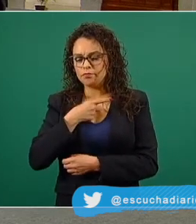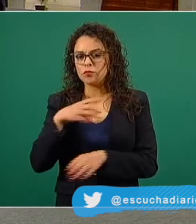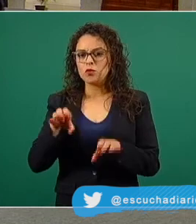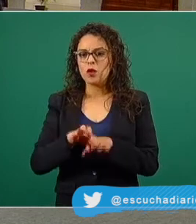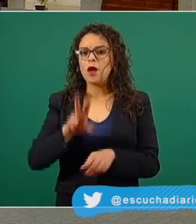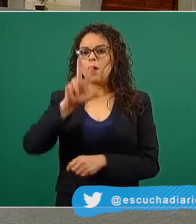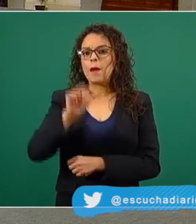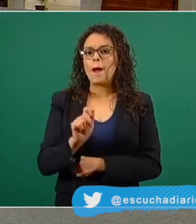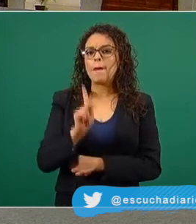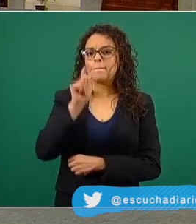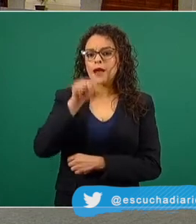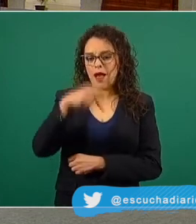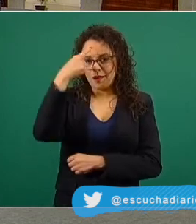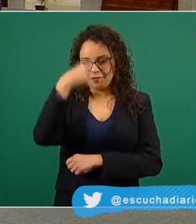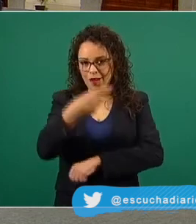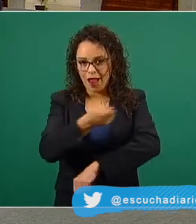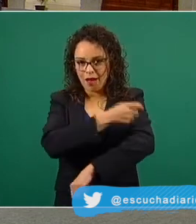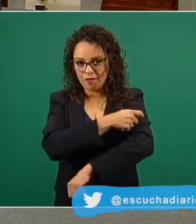vacunación?